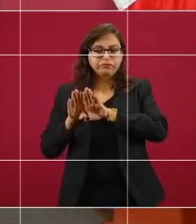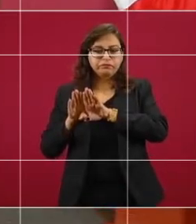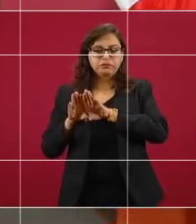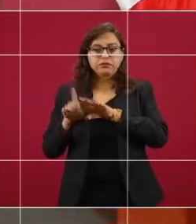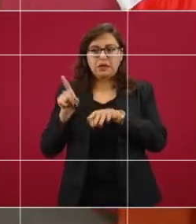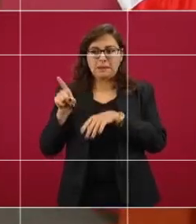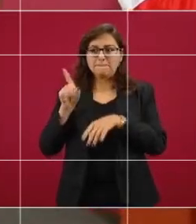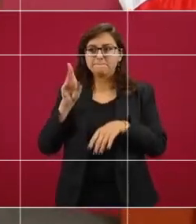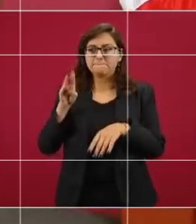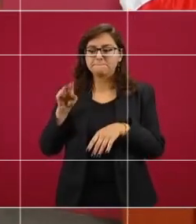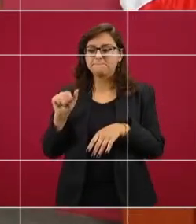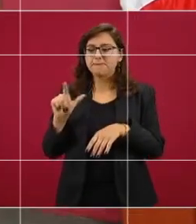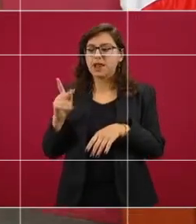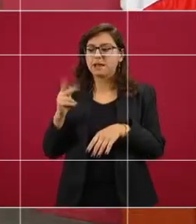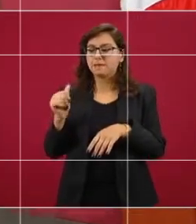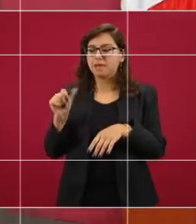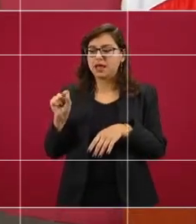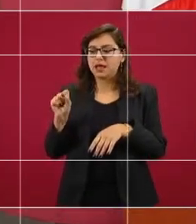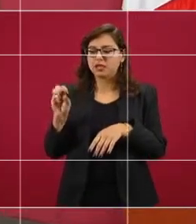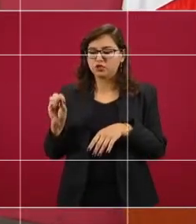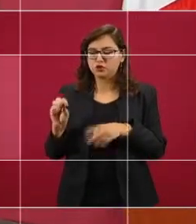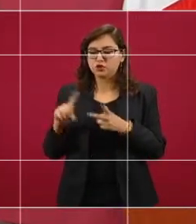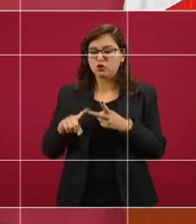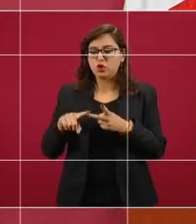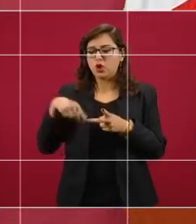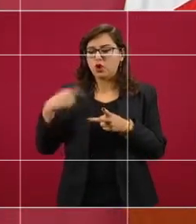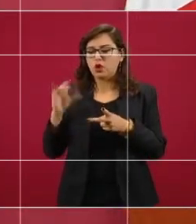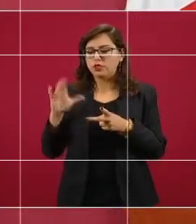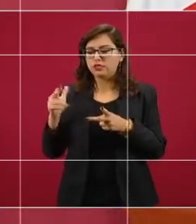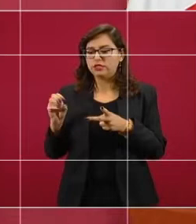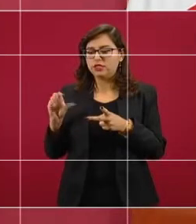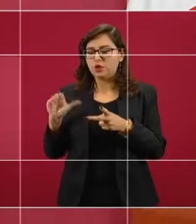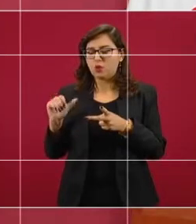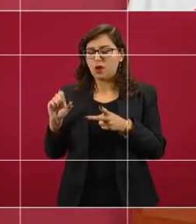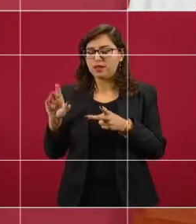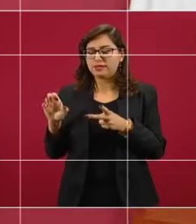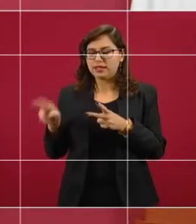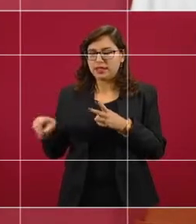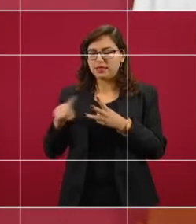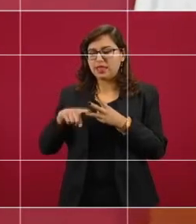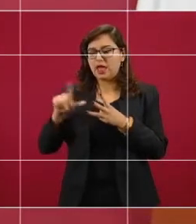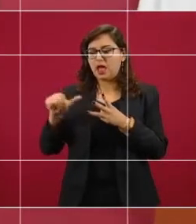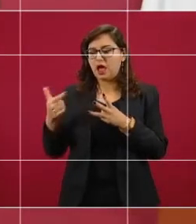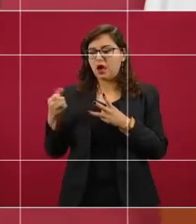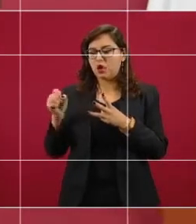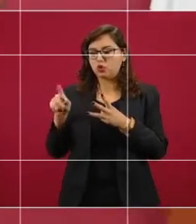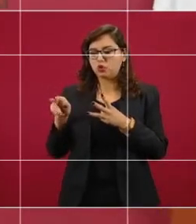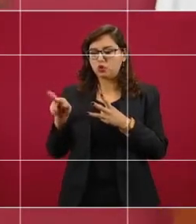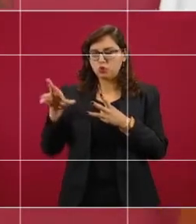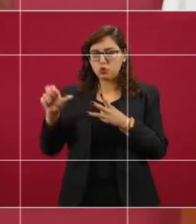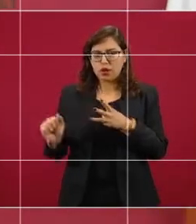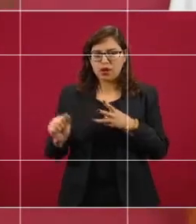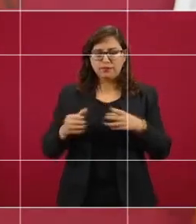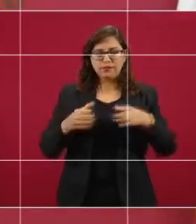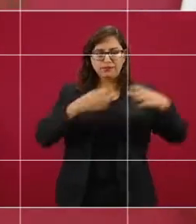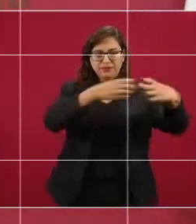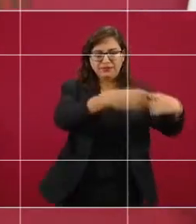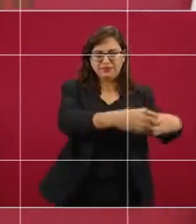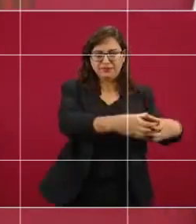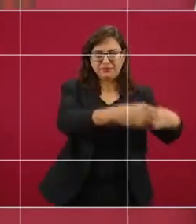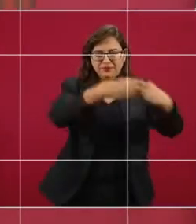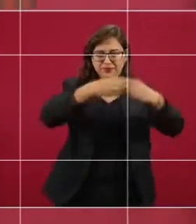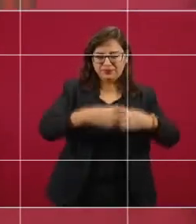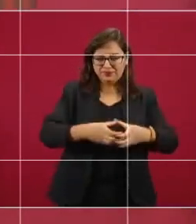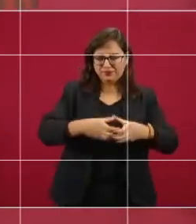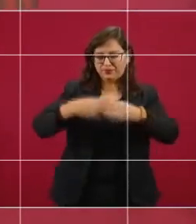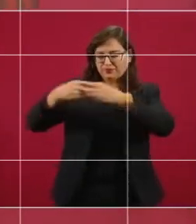Malpaso y Chicoacén y Angostura, que es la presa